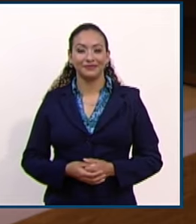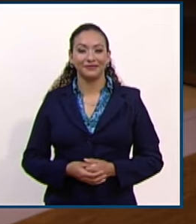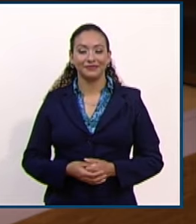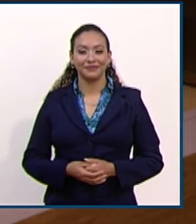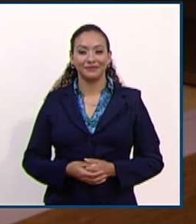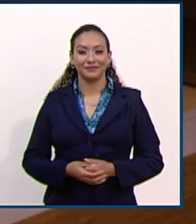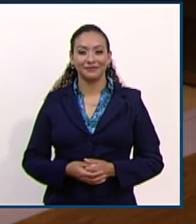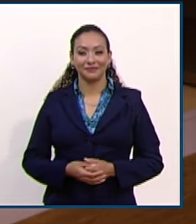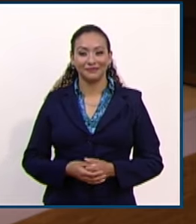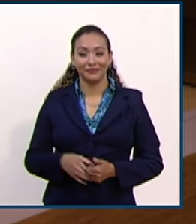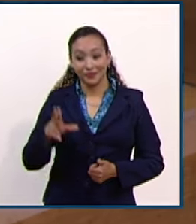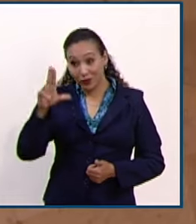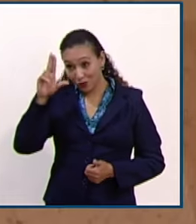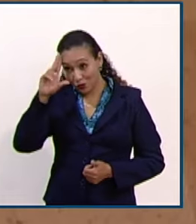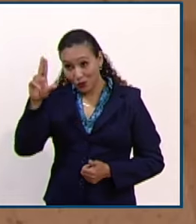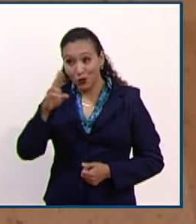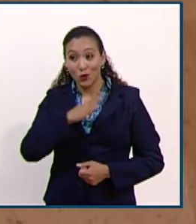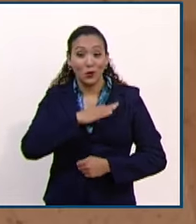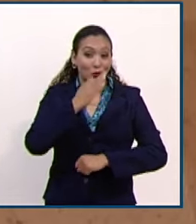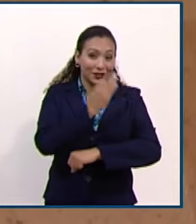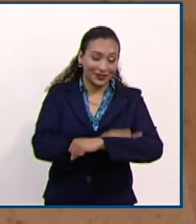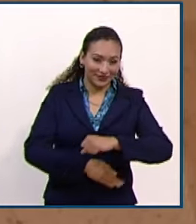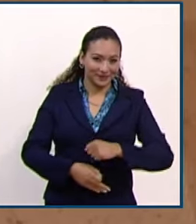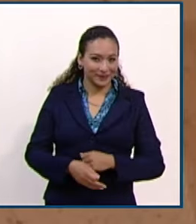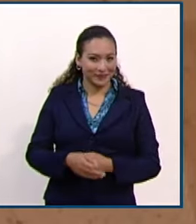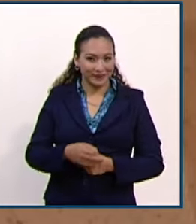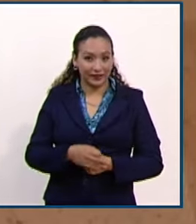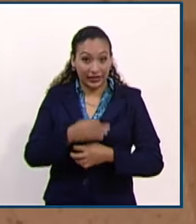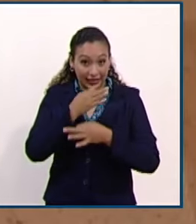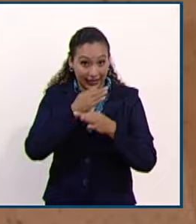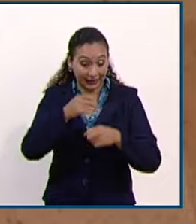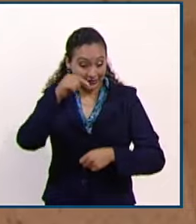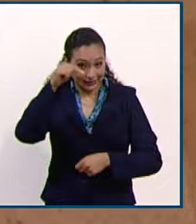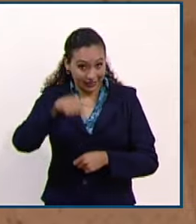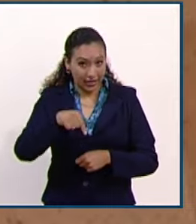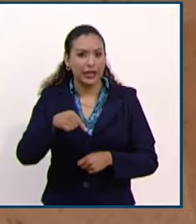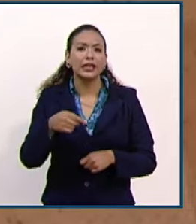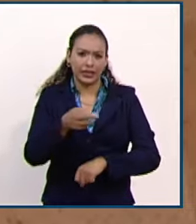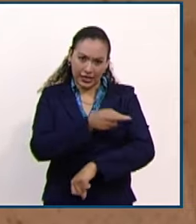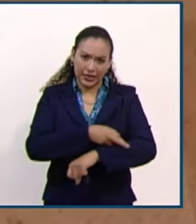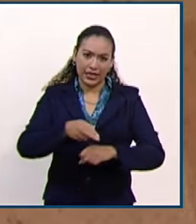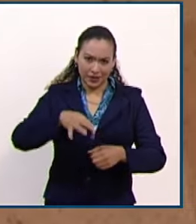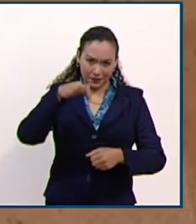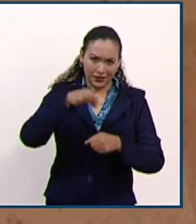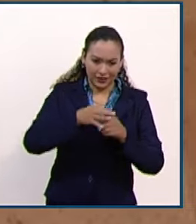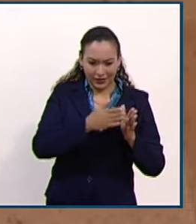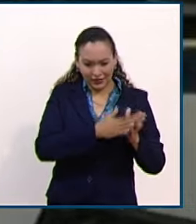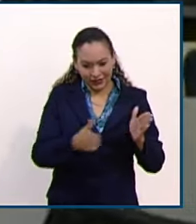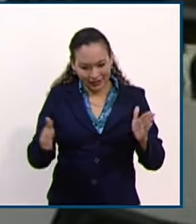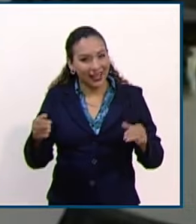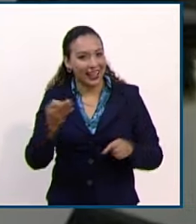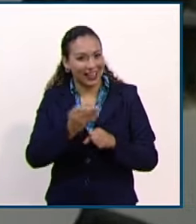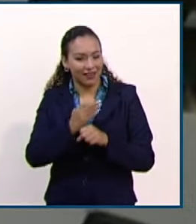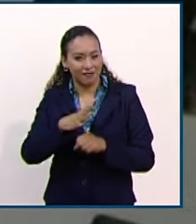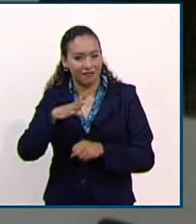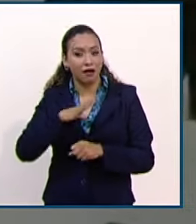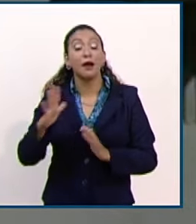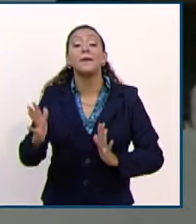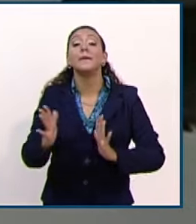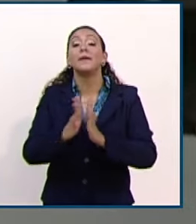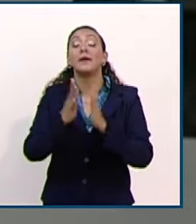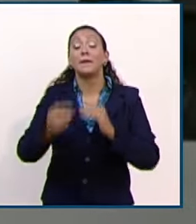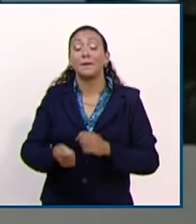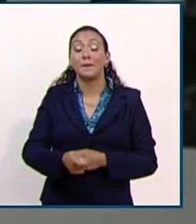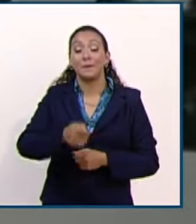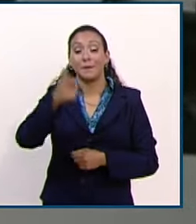Muy buenas tardes. Te informo que justamente en este proceso electoral que se encuentra en marcha podrán participar por